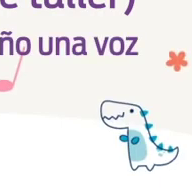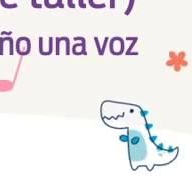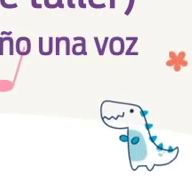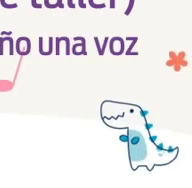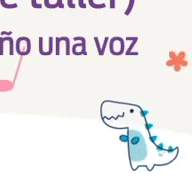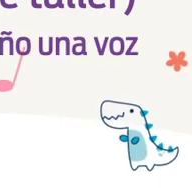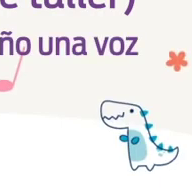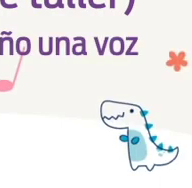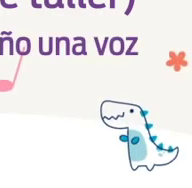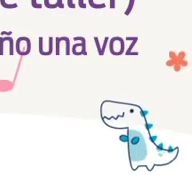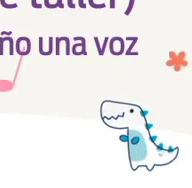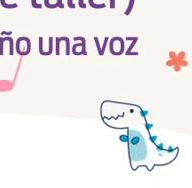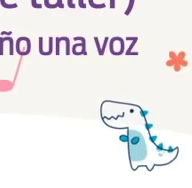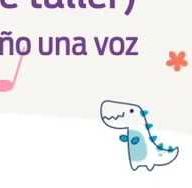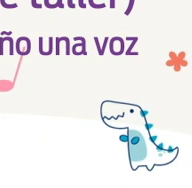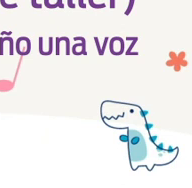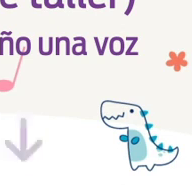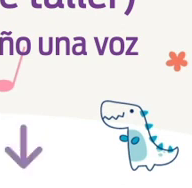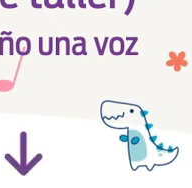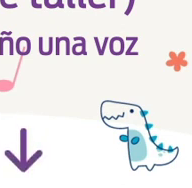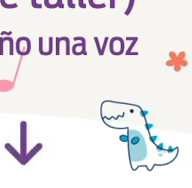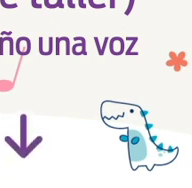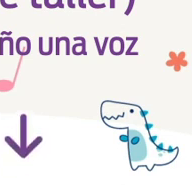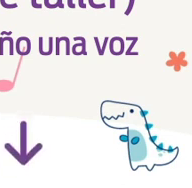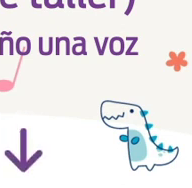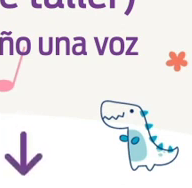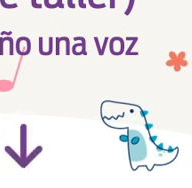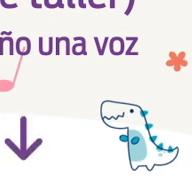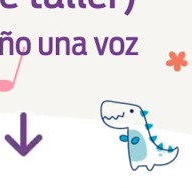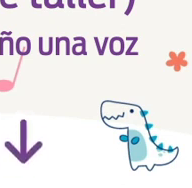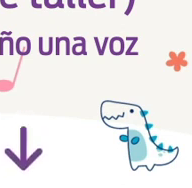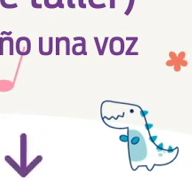Para ver este video, encuentra el link aquí abajo en la descripción.